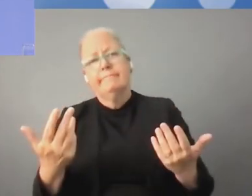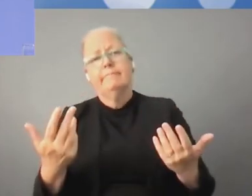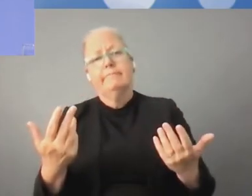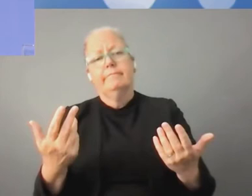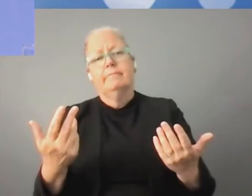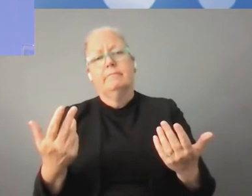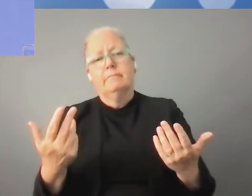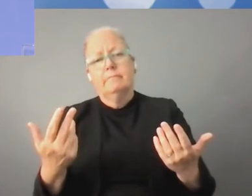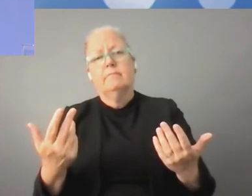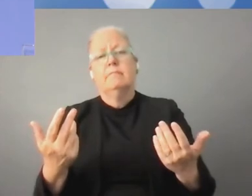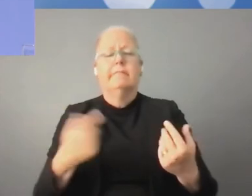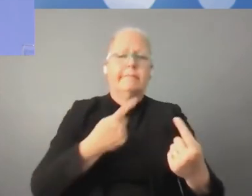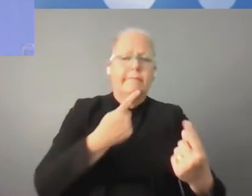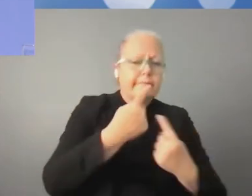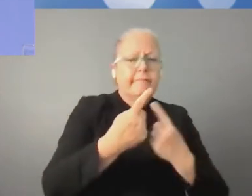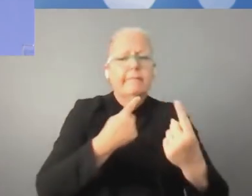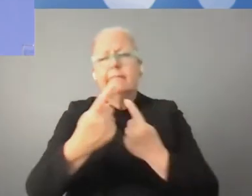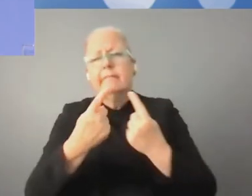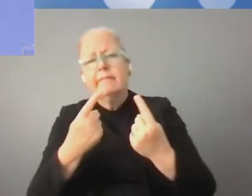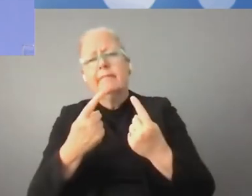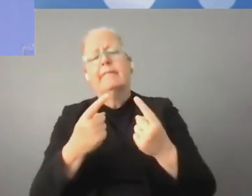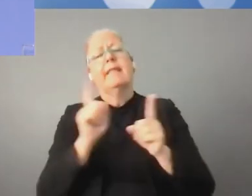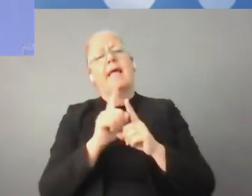nuestros valores y nuestras ideas.